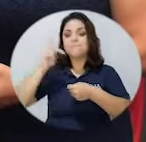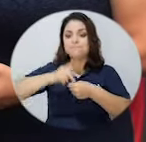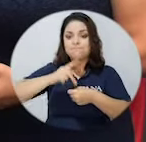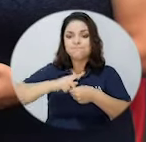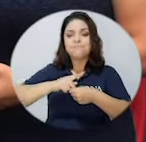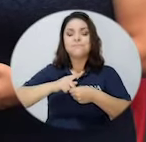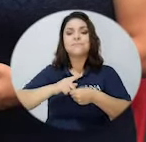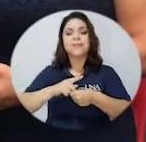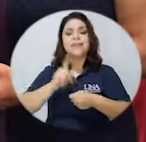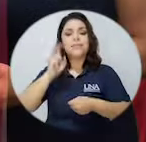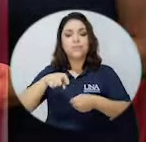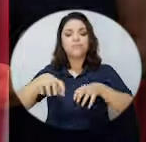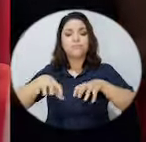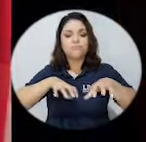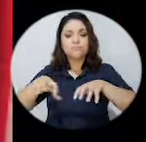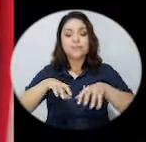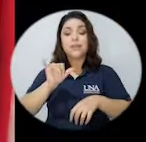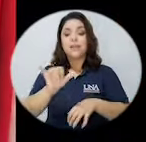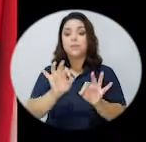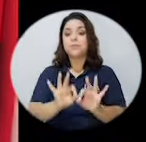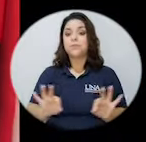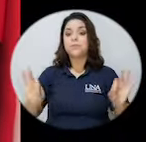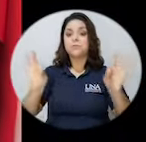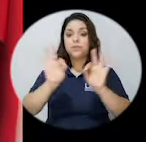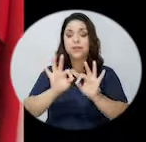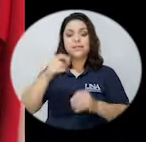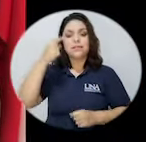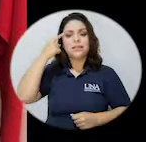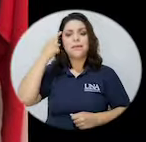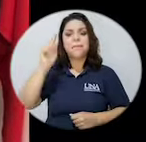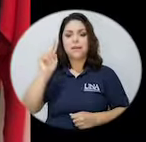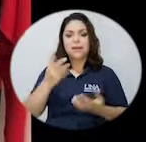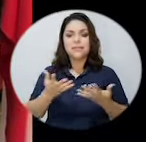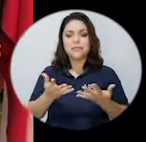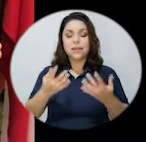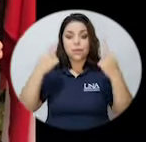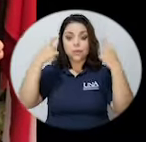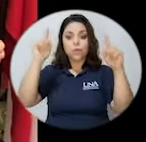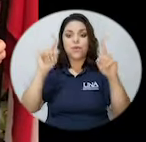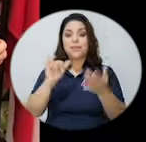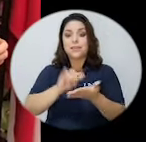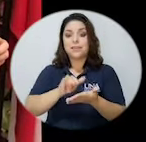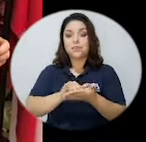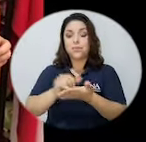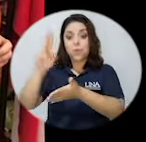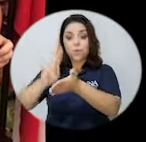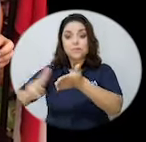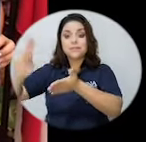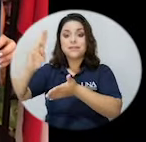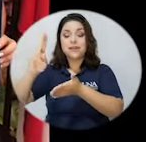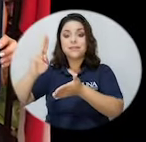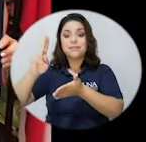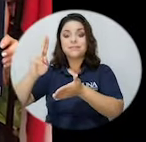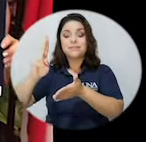participación que usted tiene que tener de forma activa es muy importante para lograr esas cosas. Entonces, que la U